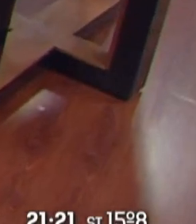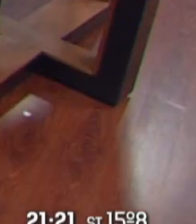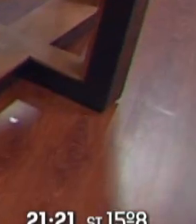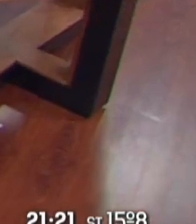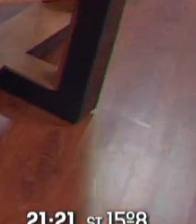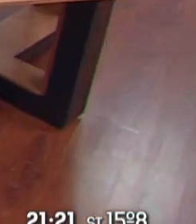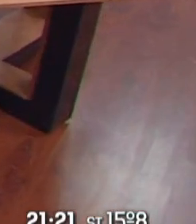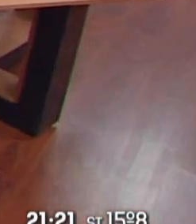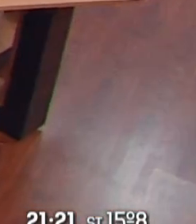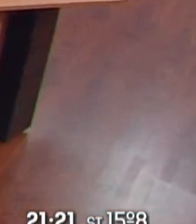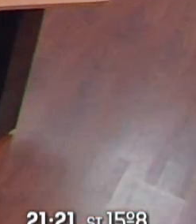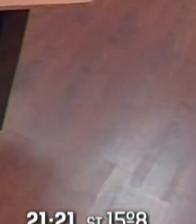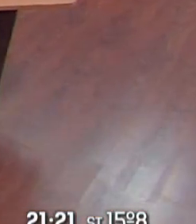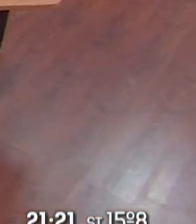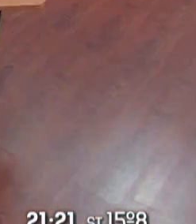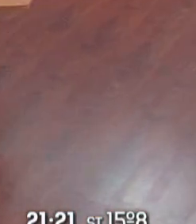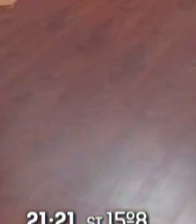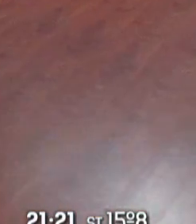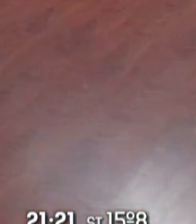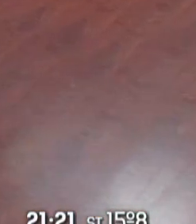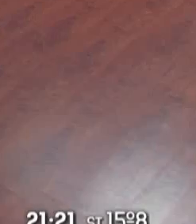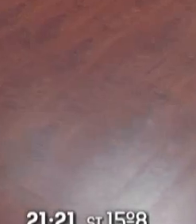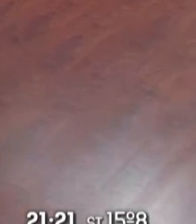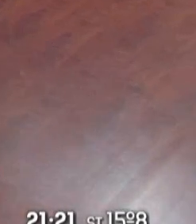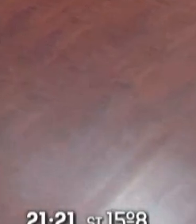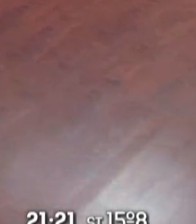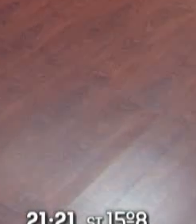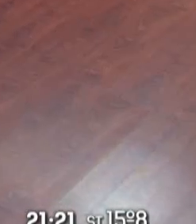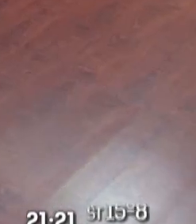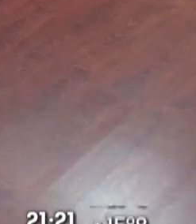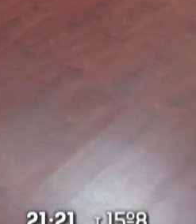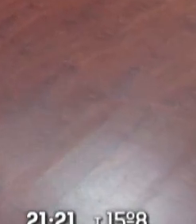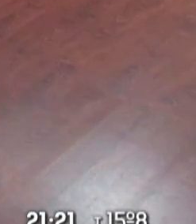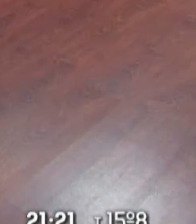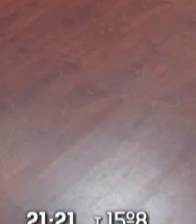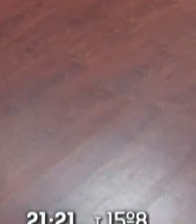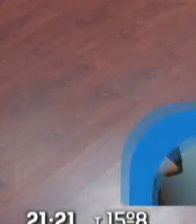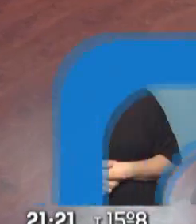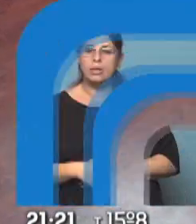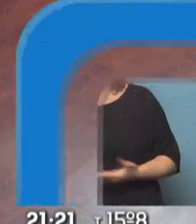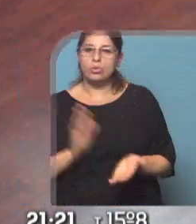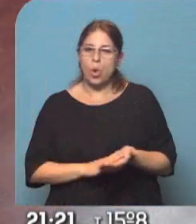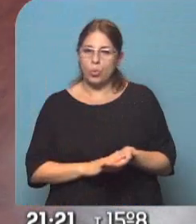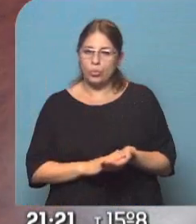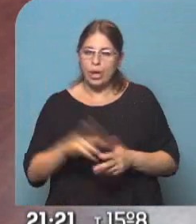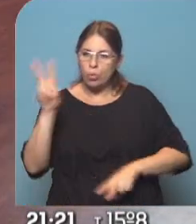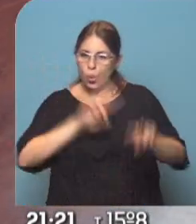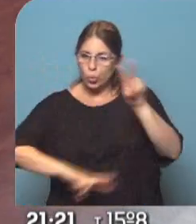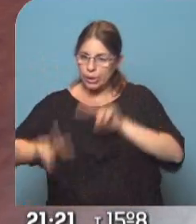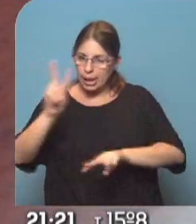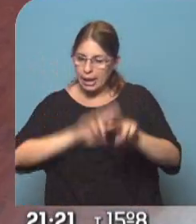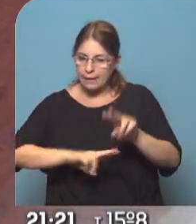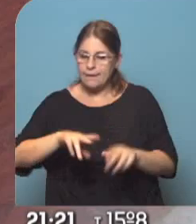Continuamos con más información en Televisión Pública Noticias, noticias de último momento respecto a la búsqueda